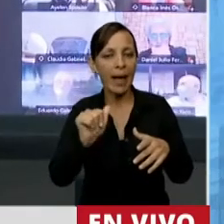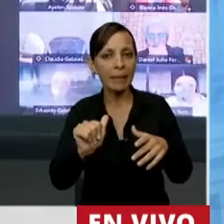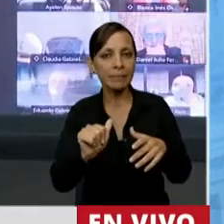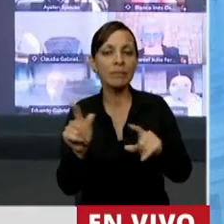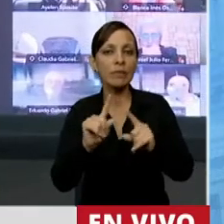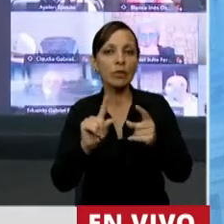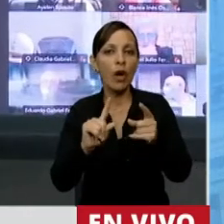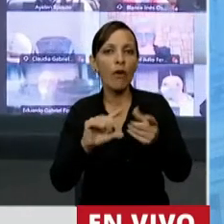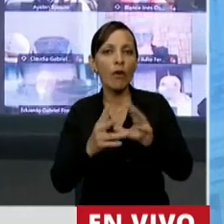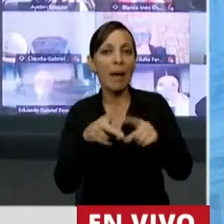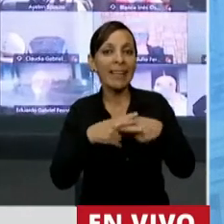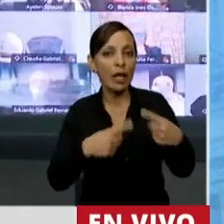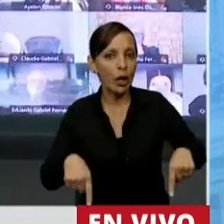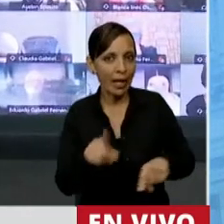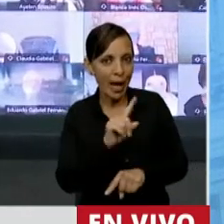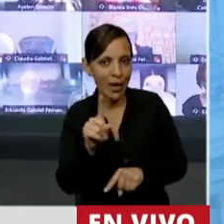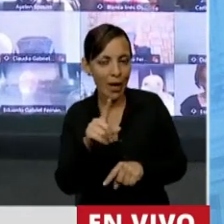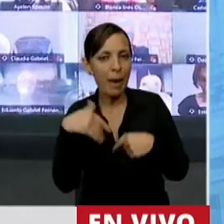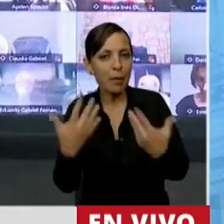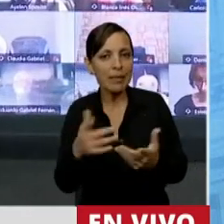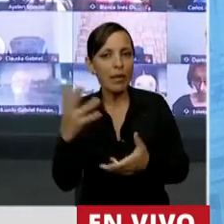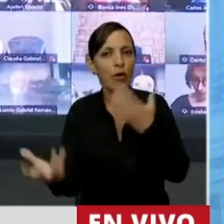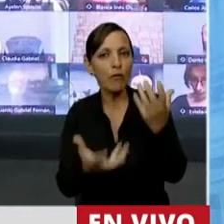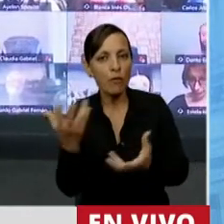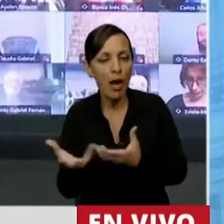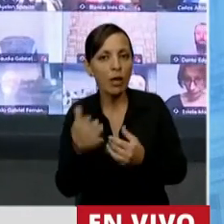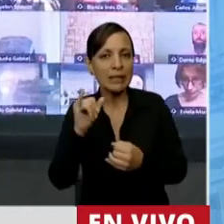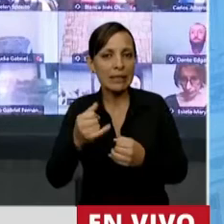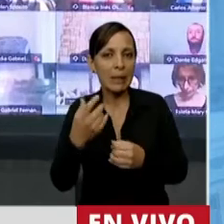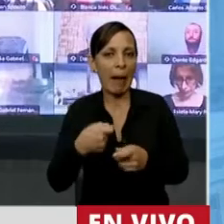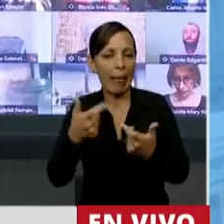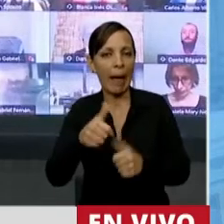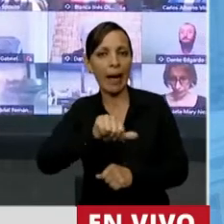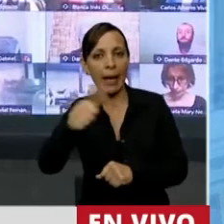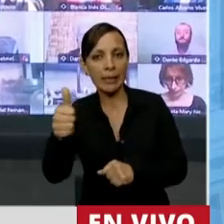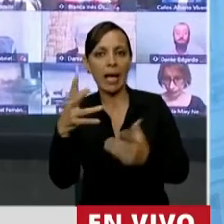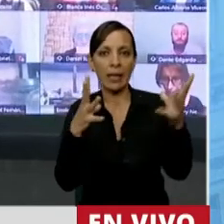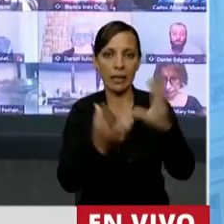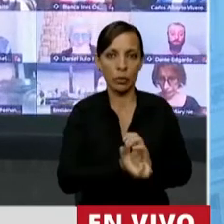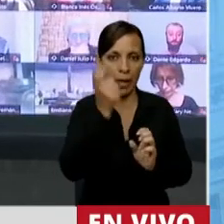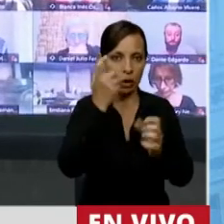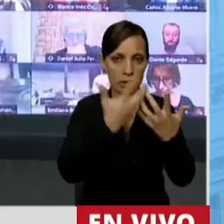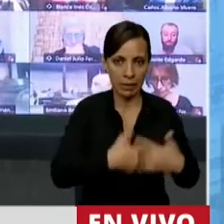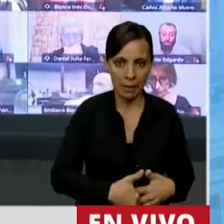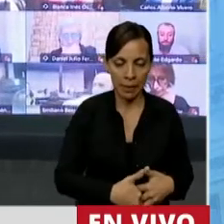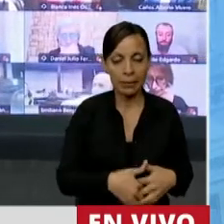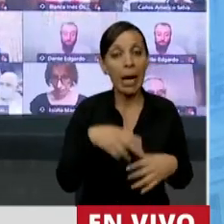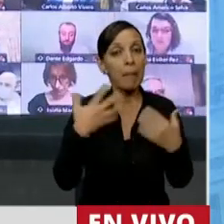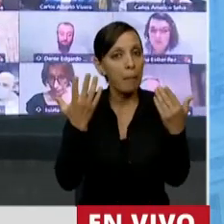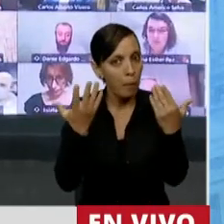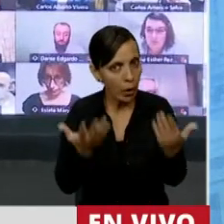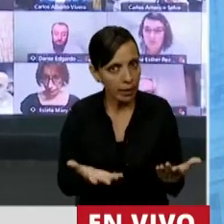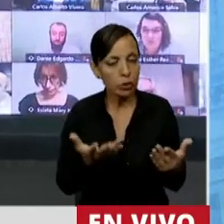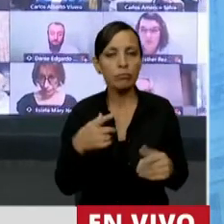la tecnología si utilizando el fuego como herramienta para maximizar ganancias y destruir ecosistemas. Por eso